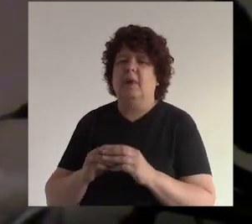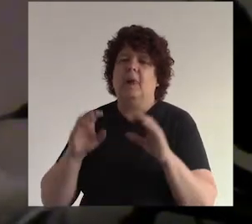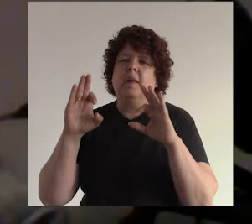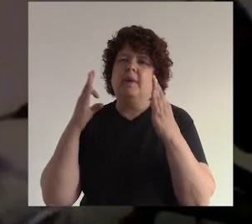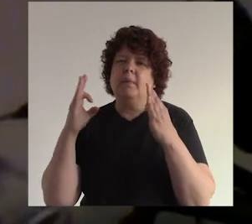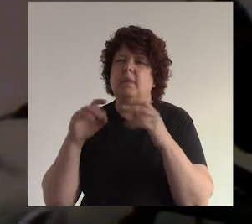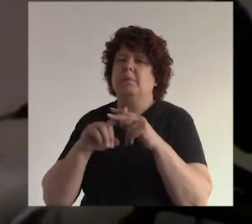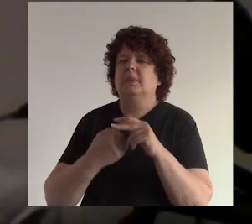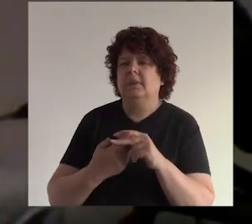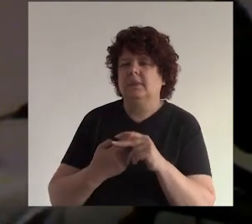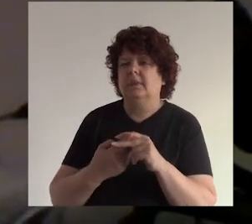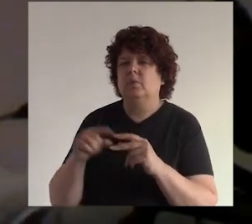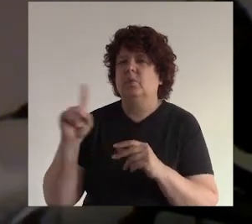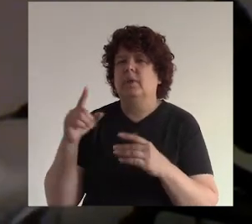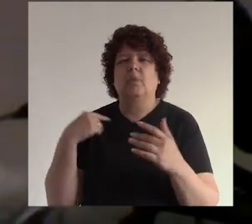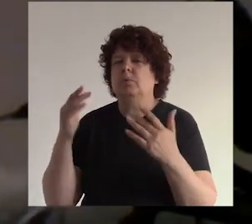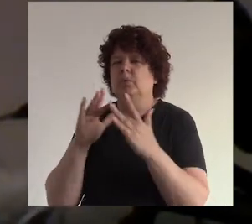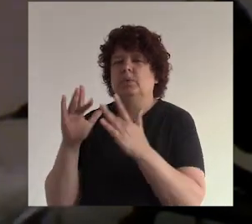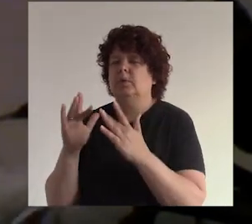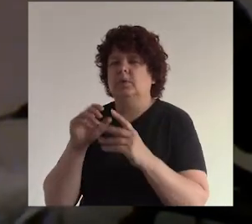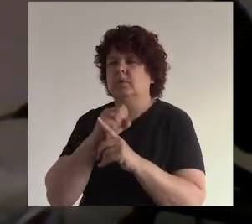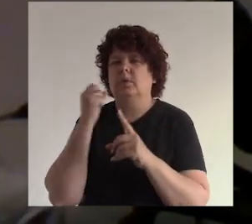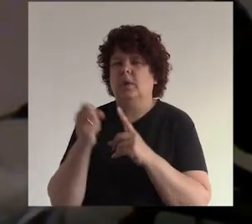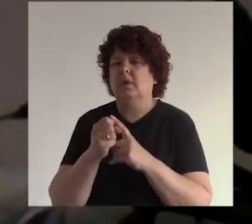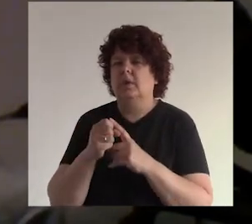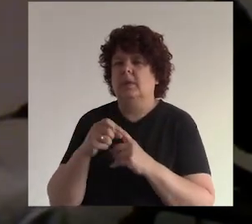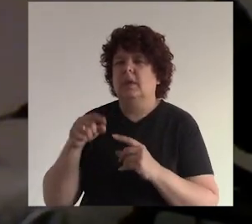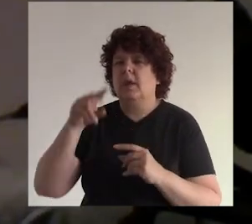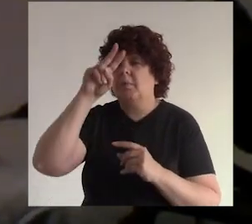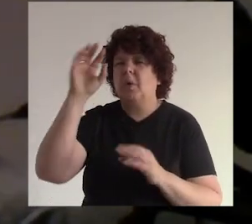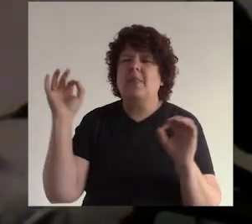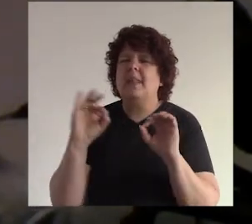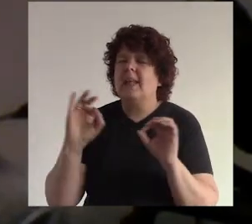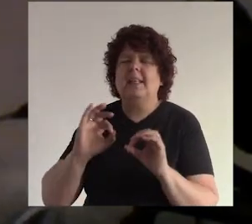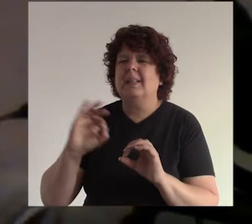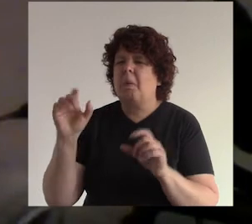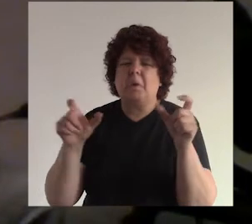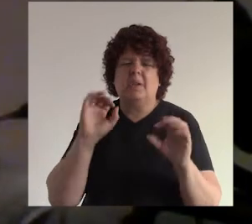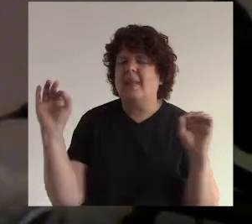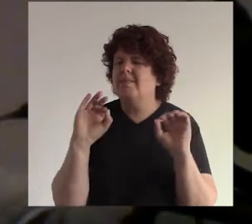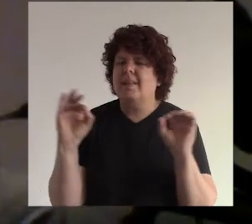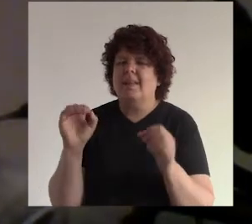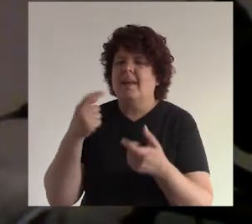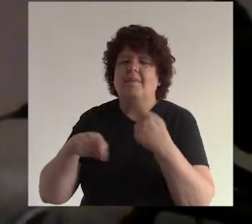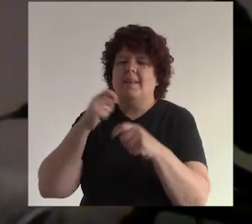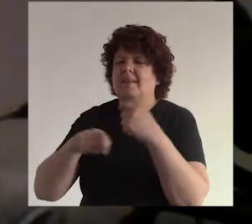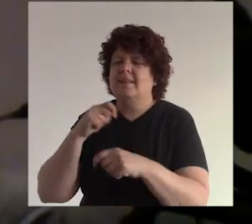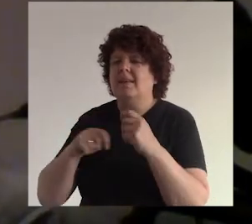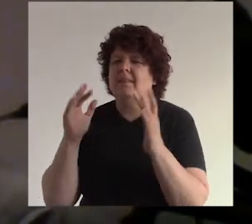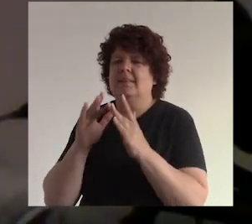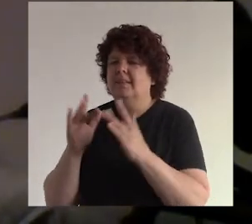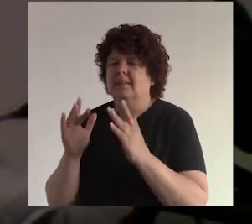facebook recién está empezando no había muchas redes sociales en perú nadie vendía por internet creo que nadie ¿verdad?